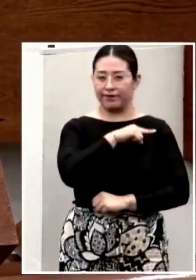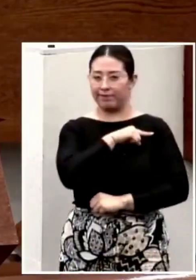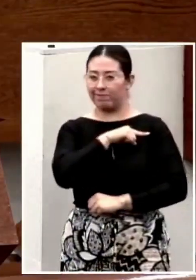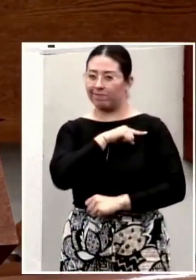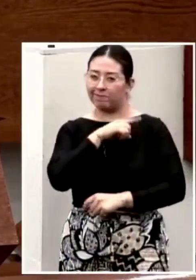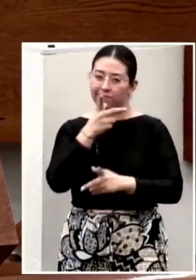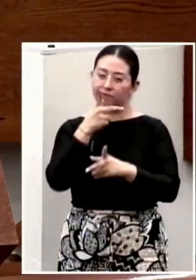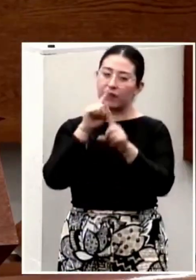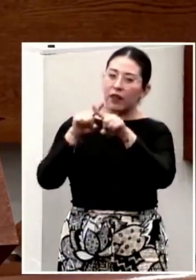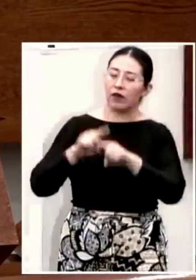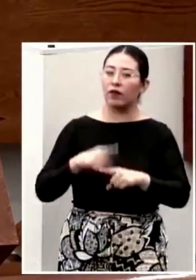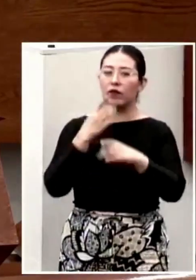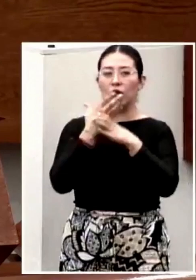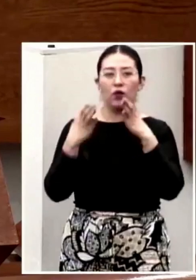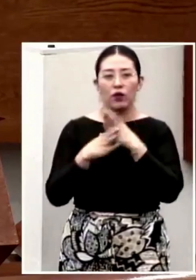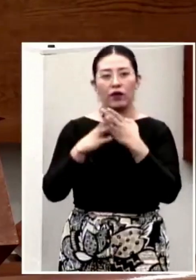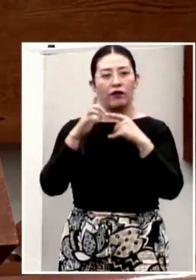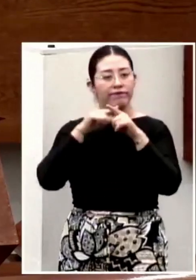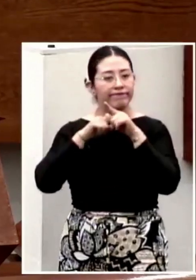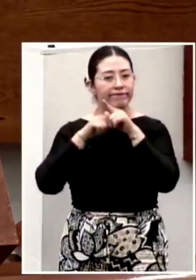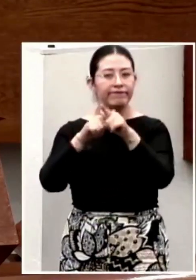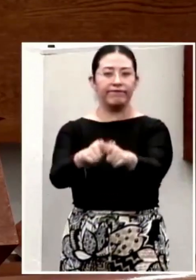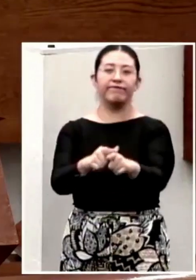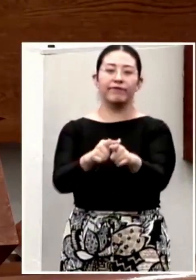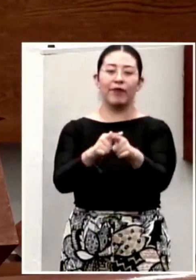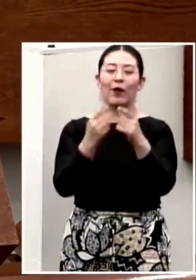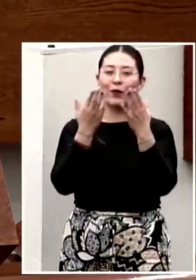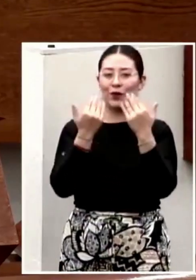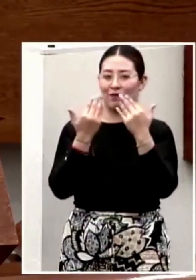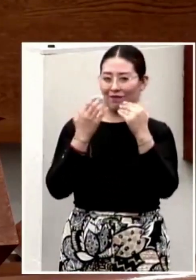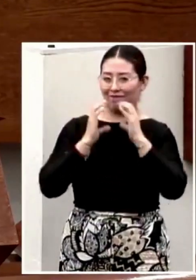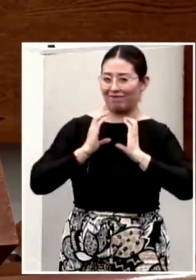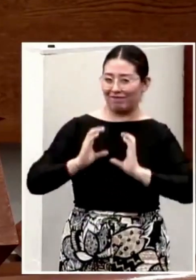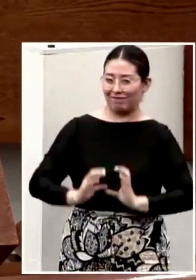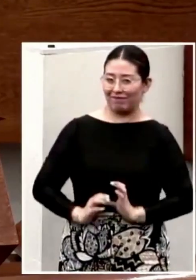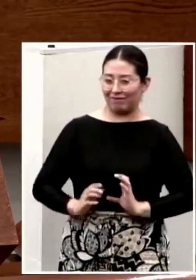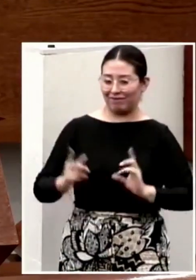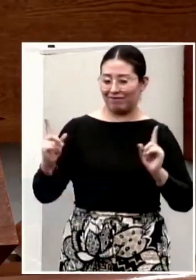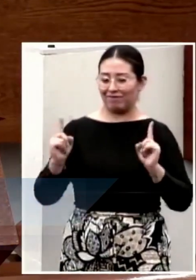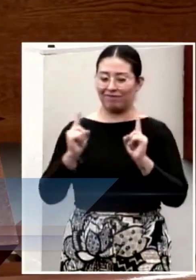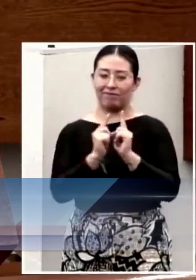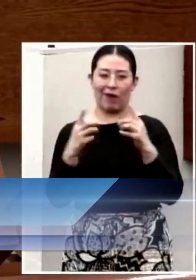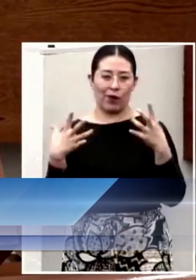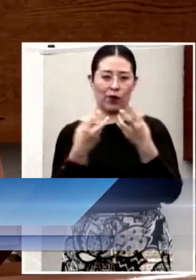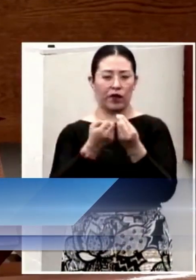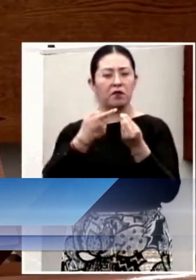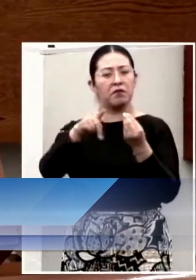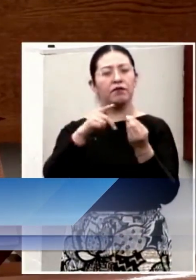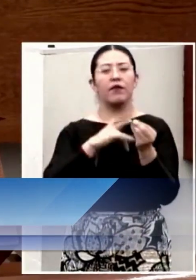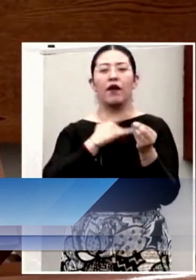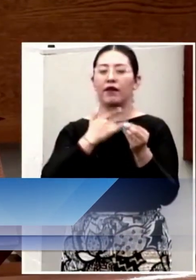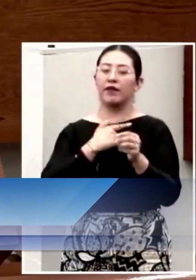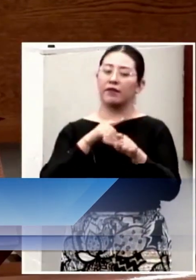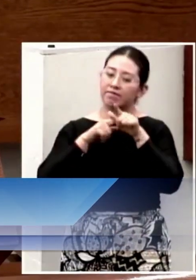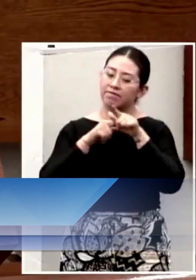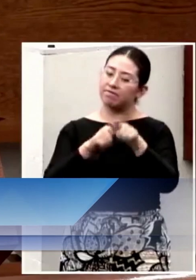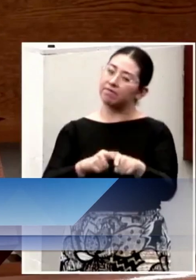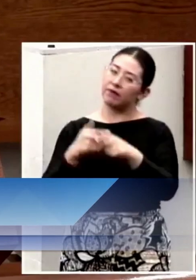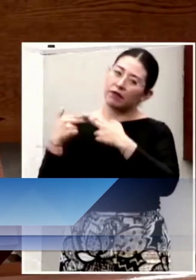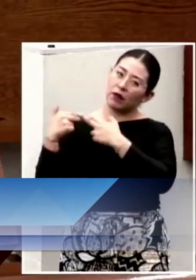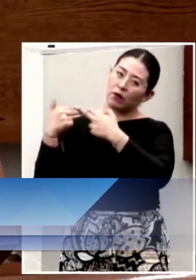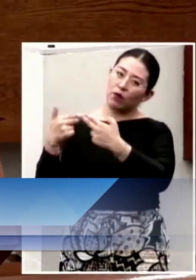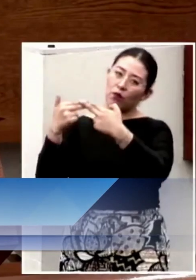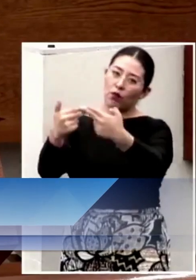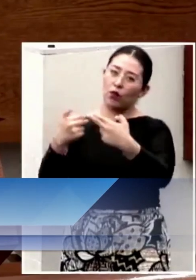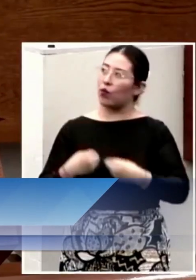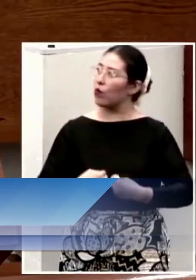enfrentar la realidad de seguir adelante sin su presencia física, pero con el firme convencimiento de que su legado sigue vivo en cada uno